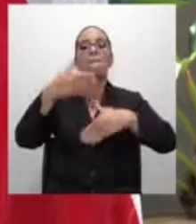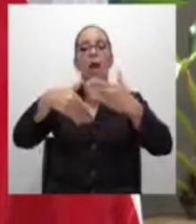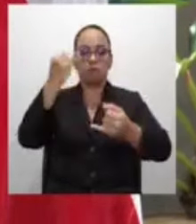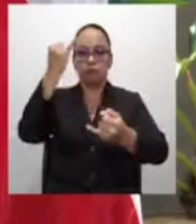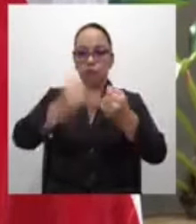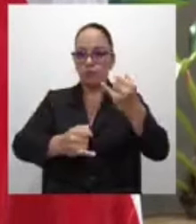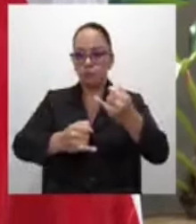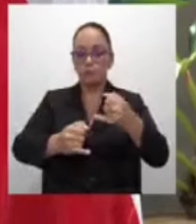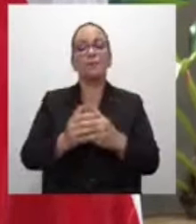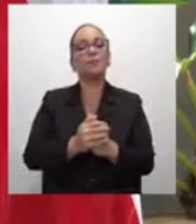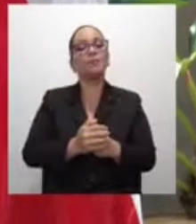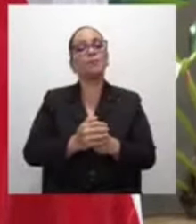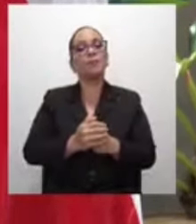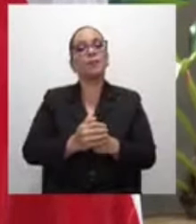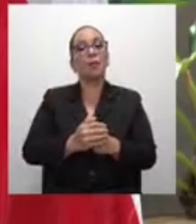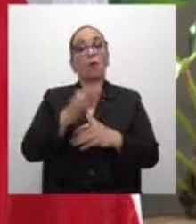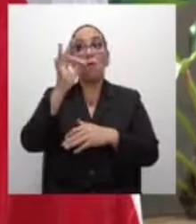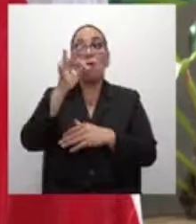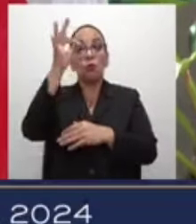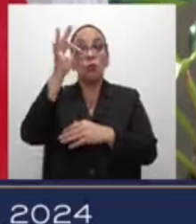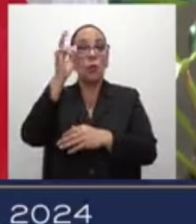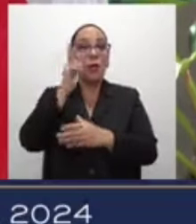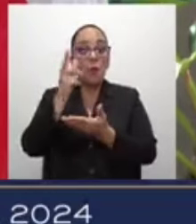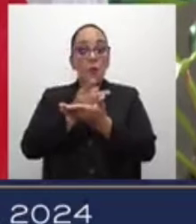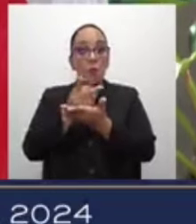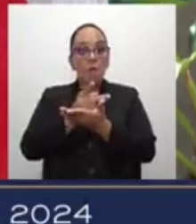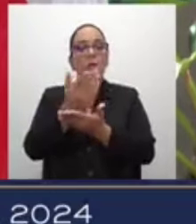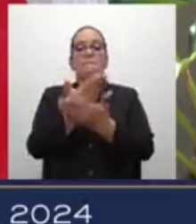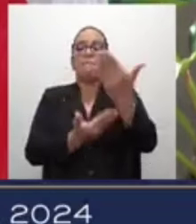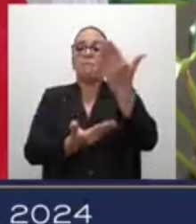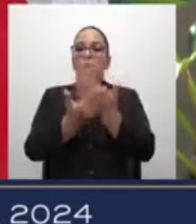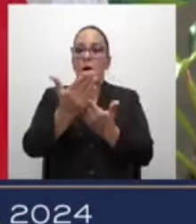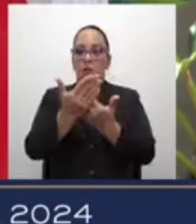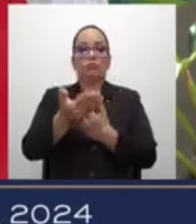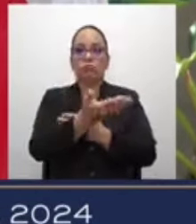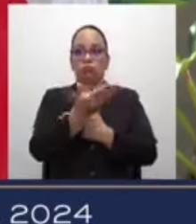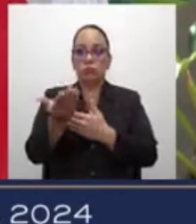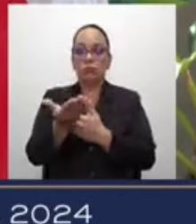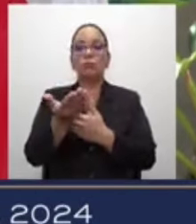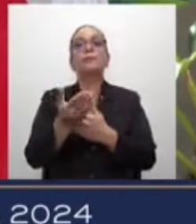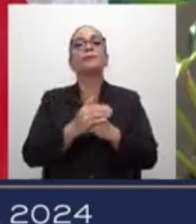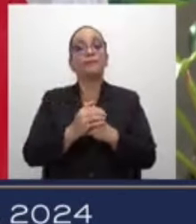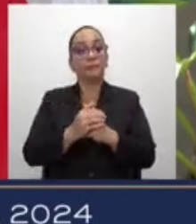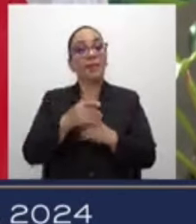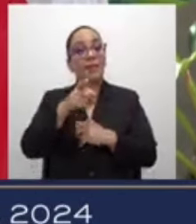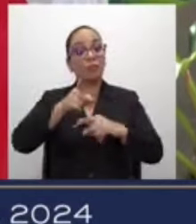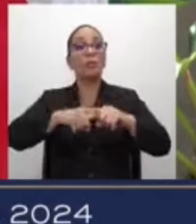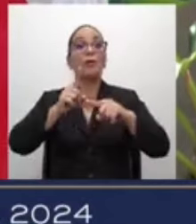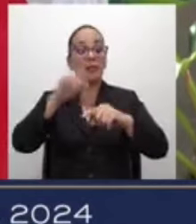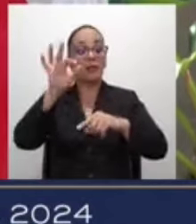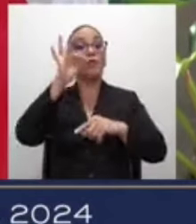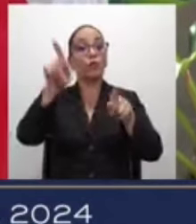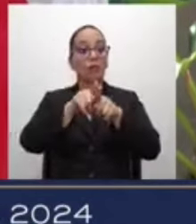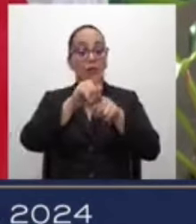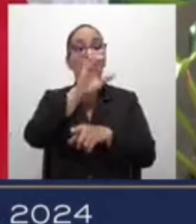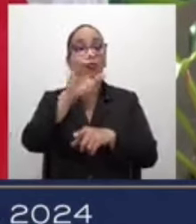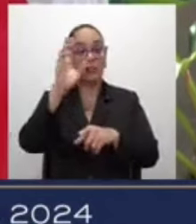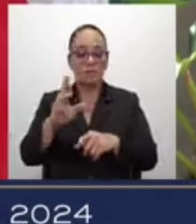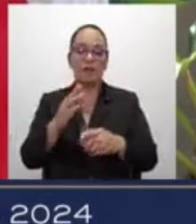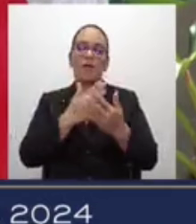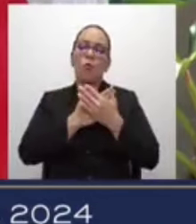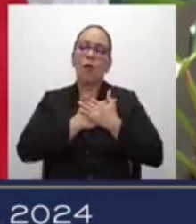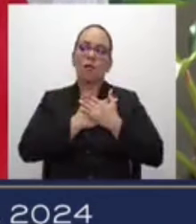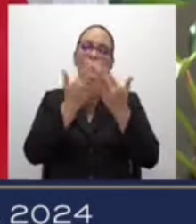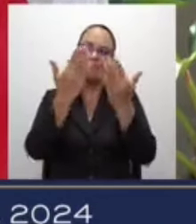Tenemos el futuro de Limón en nuestras manos, y el futuro de Limón va a determinar el futuro de Costa Rica. De corazón, les